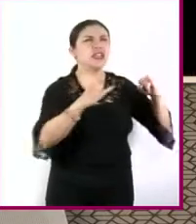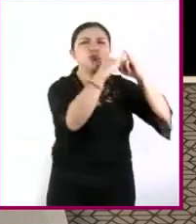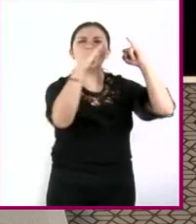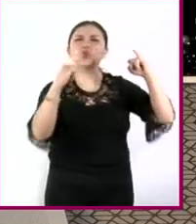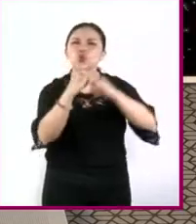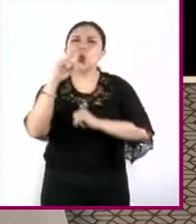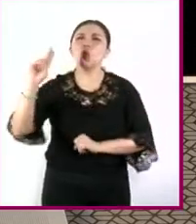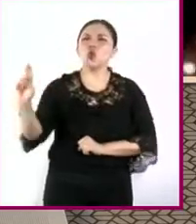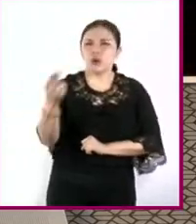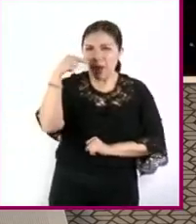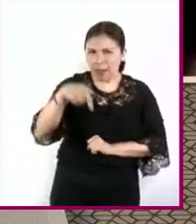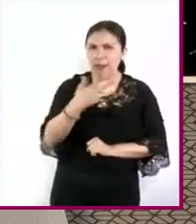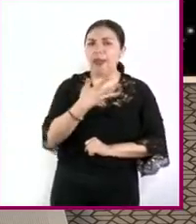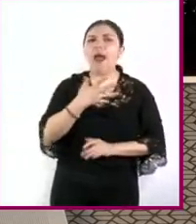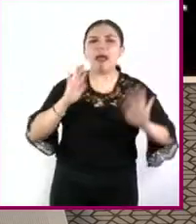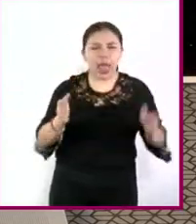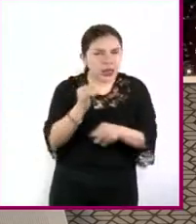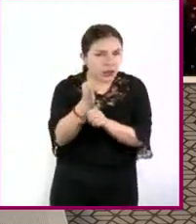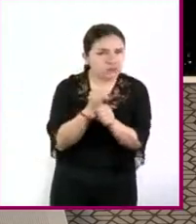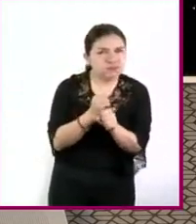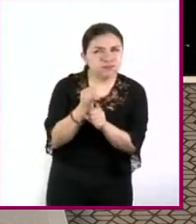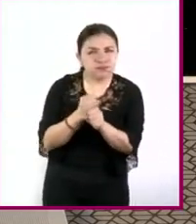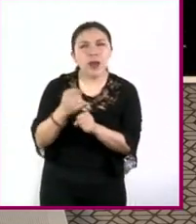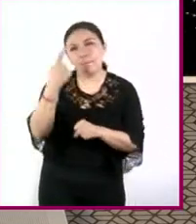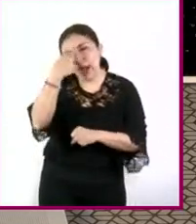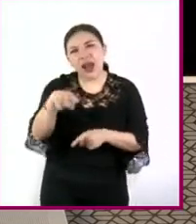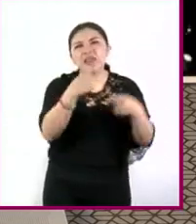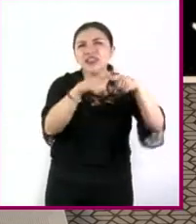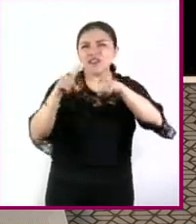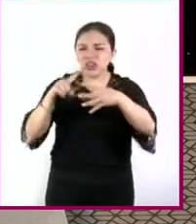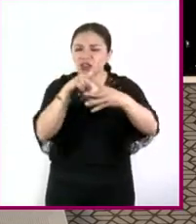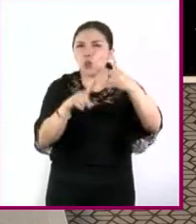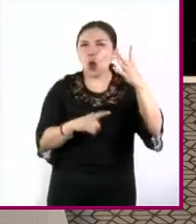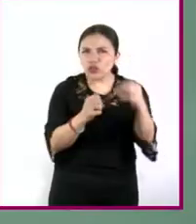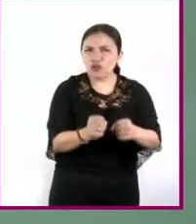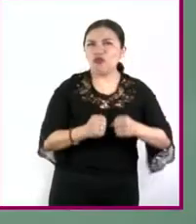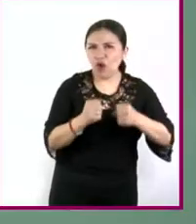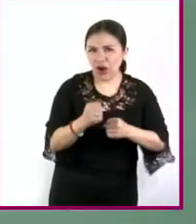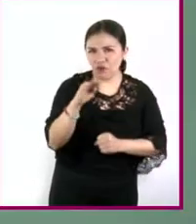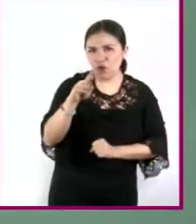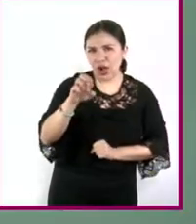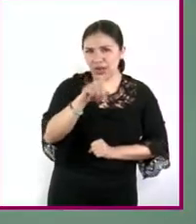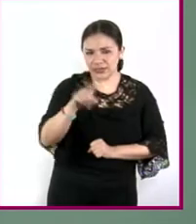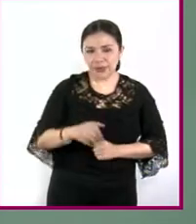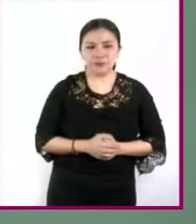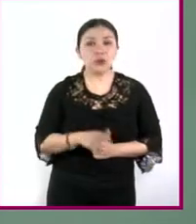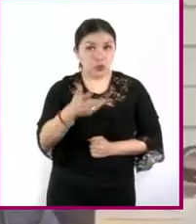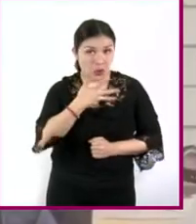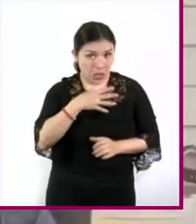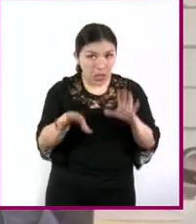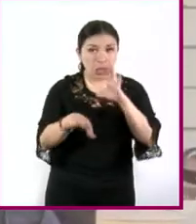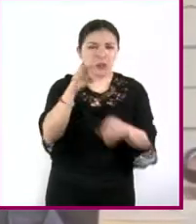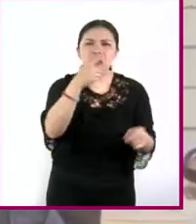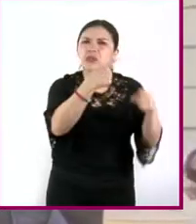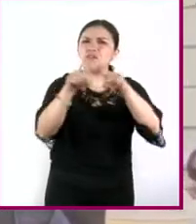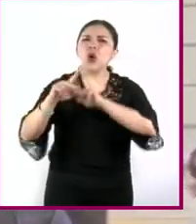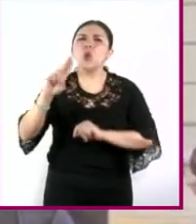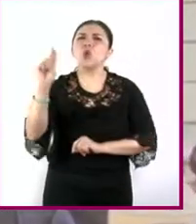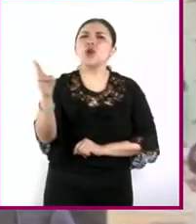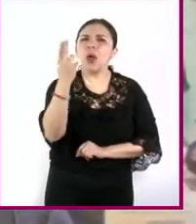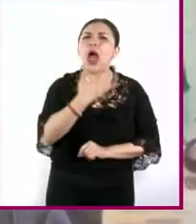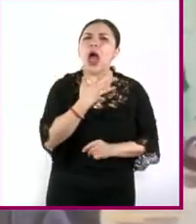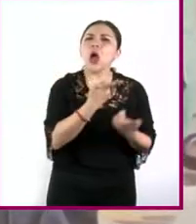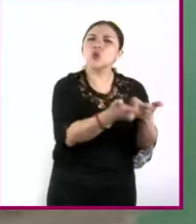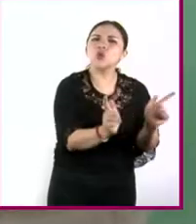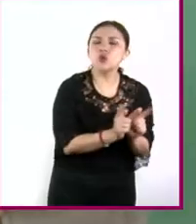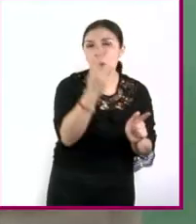universidades de nuestro país se hace investigación sobre las distintas fuerzas y pueden encontrar en cualquier universidad grupos que hagan